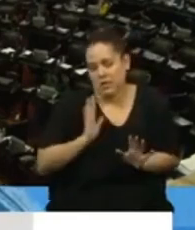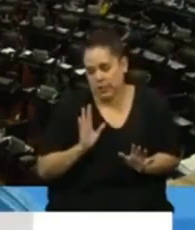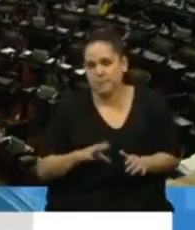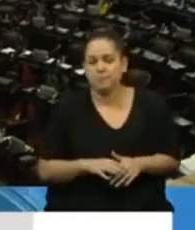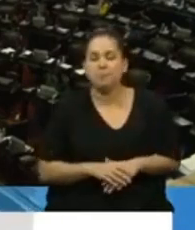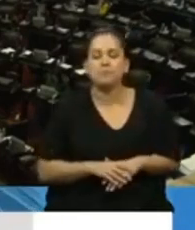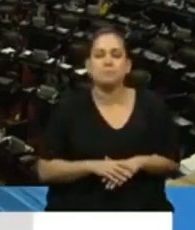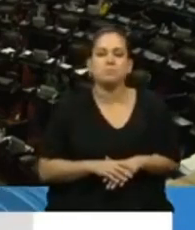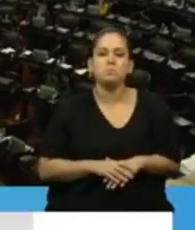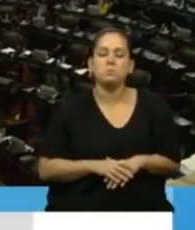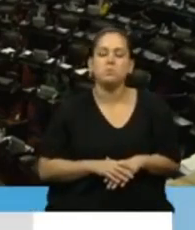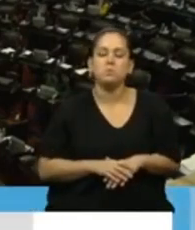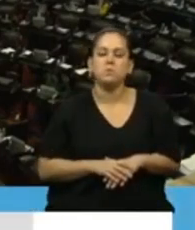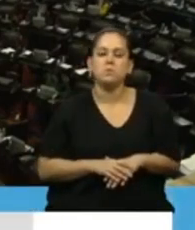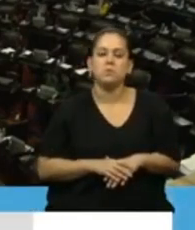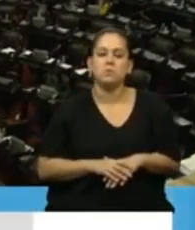En este sentido,